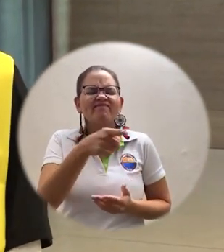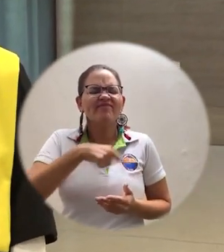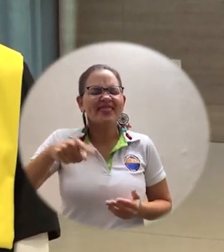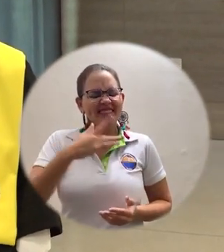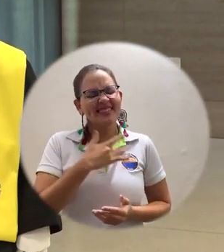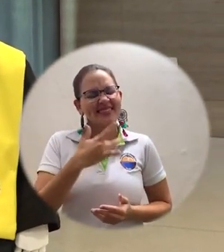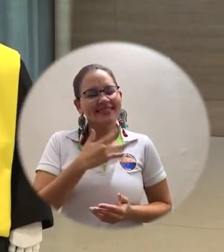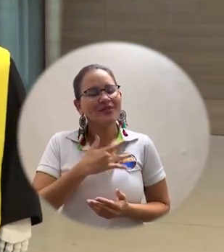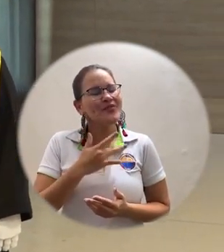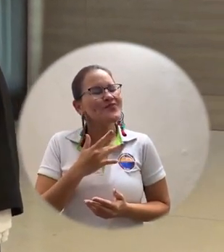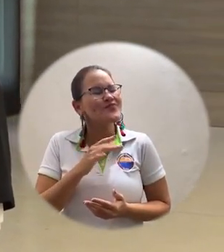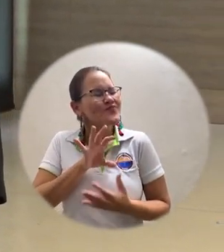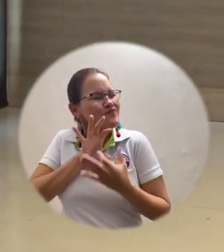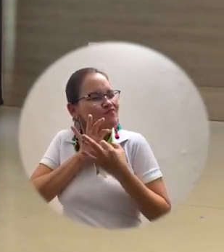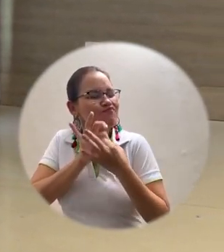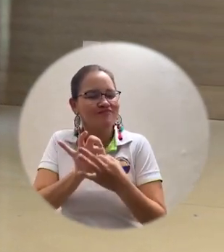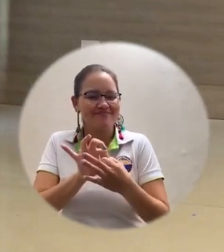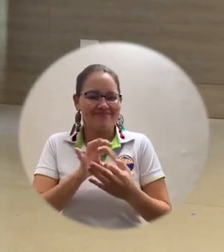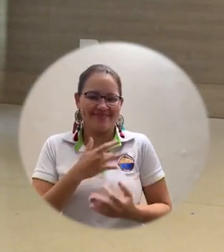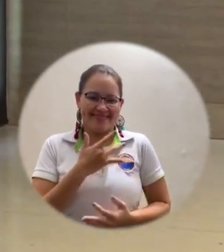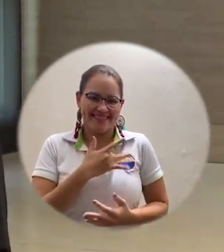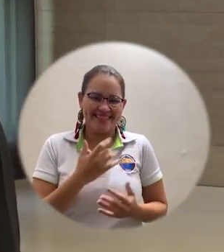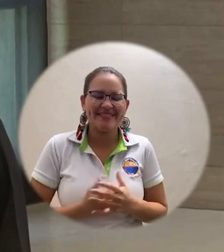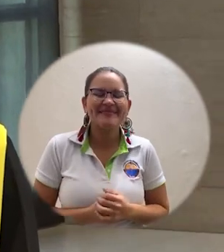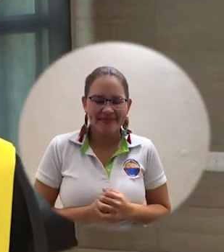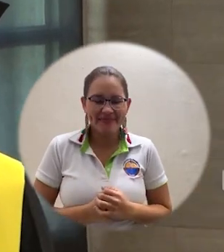disposición de hacerle sentirlo cerca.